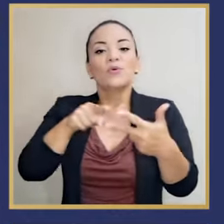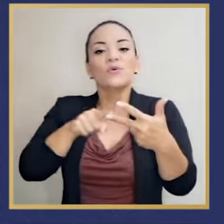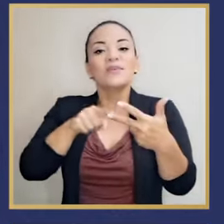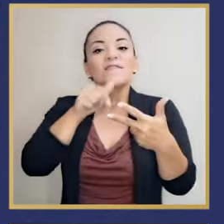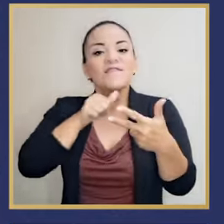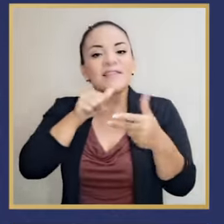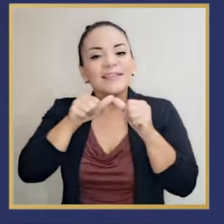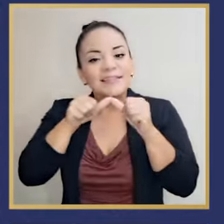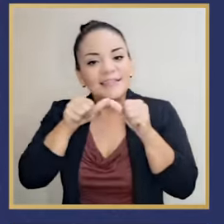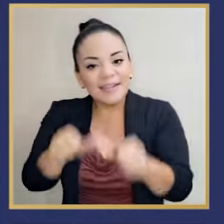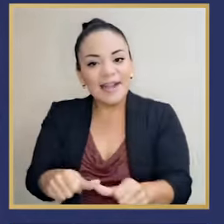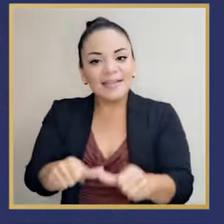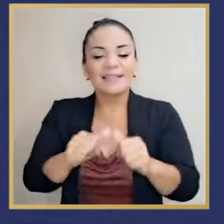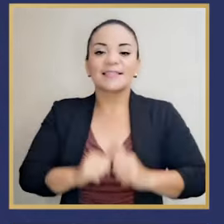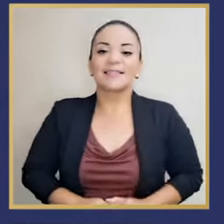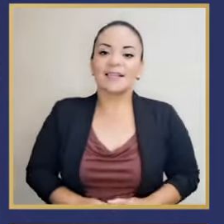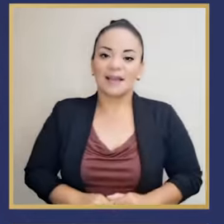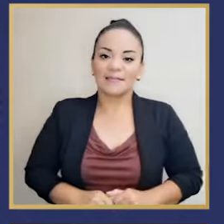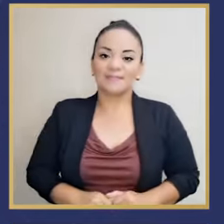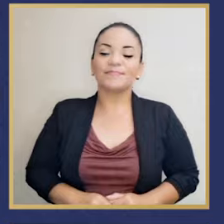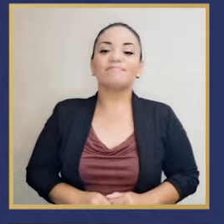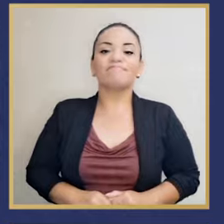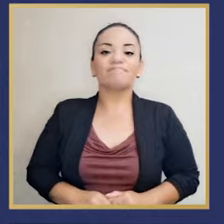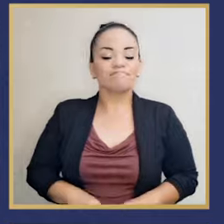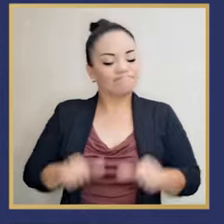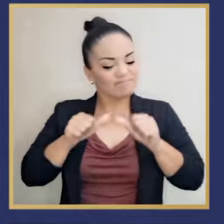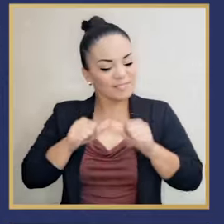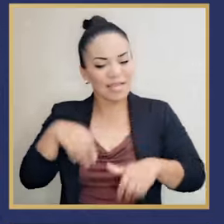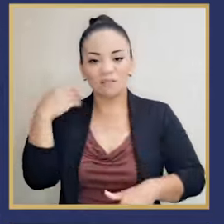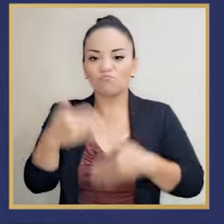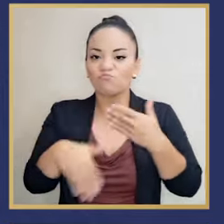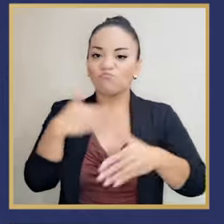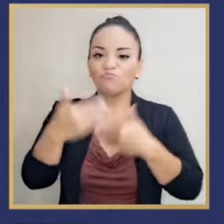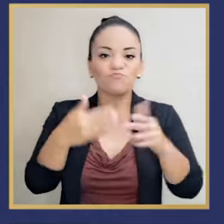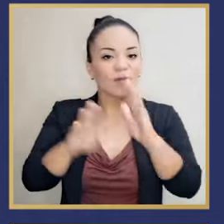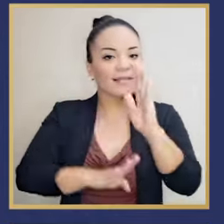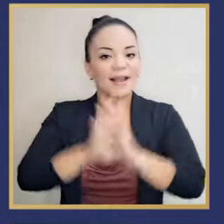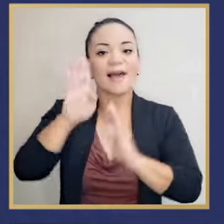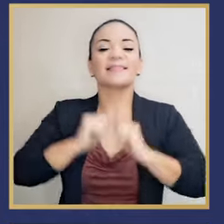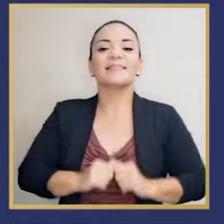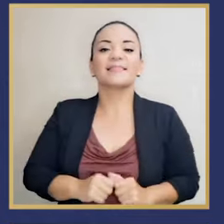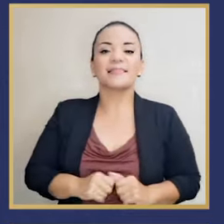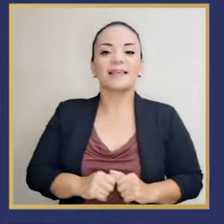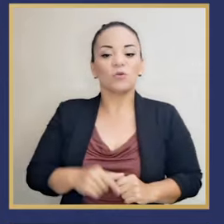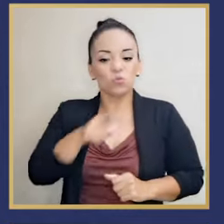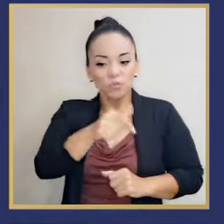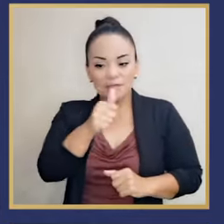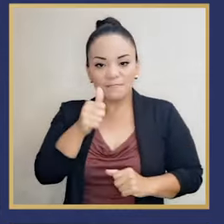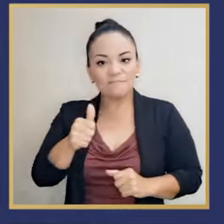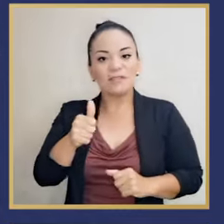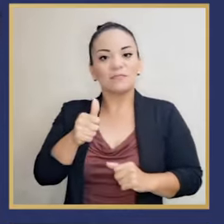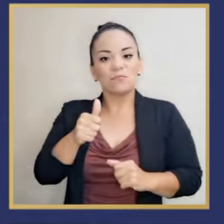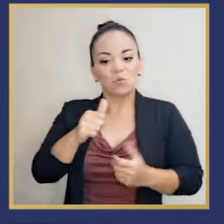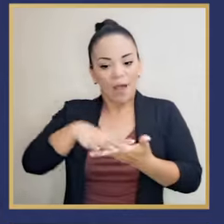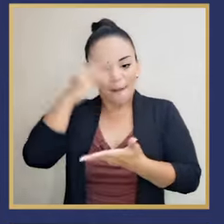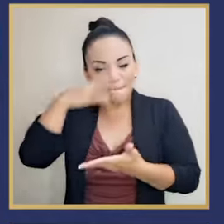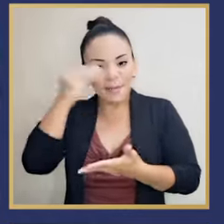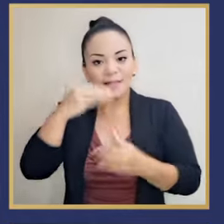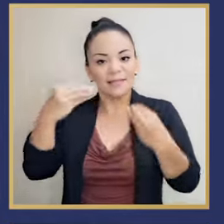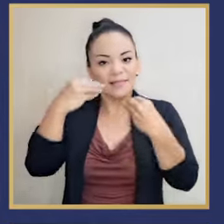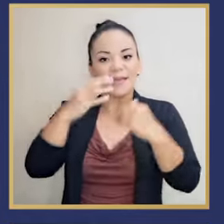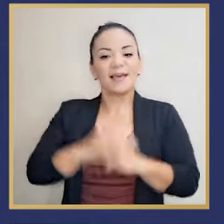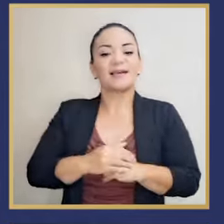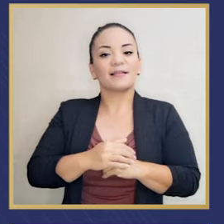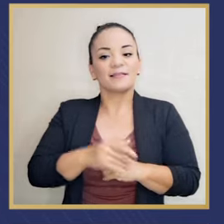la resiliencia para seguir adelante, para formarse, para ser